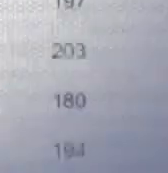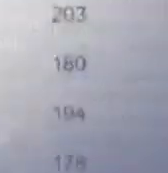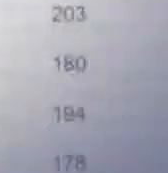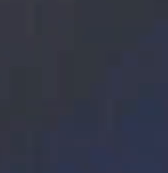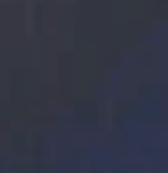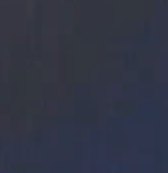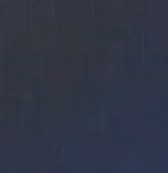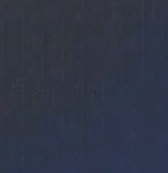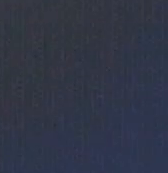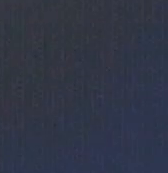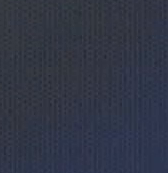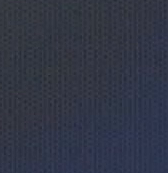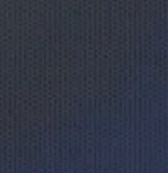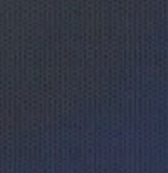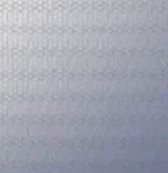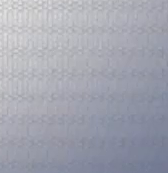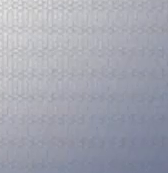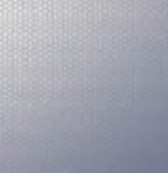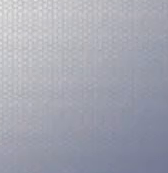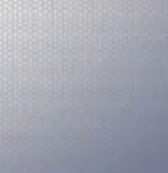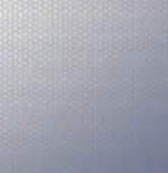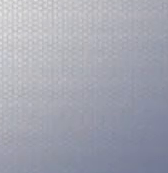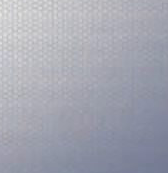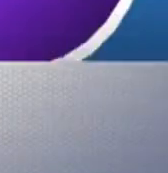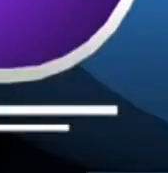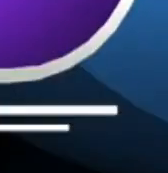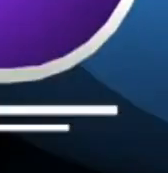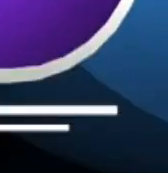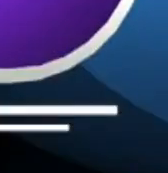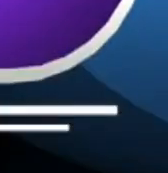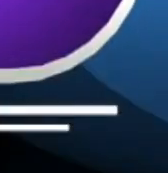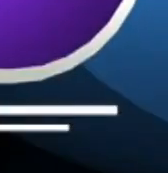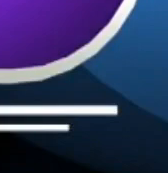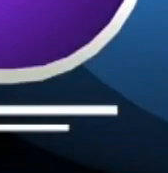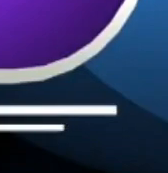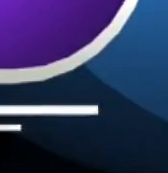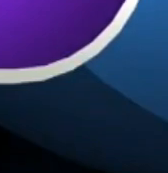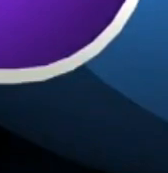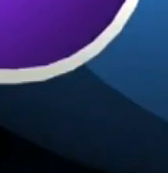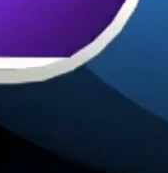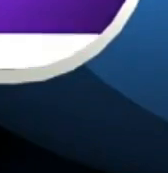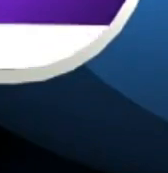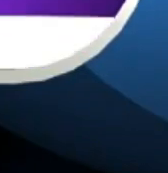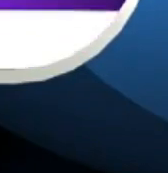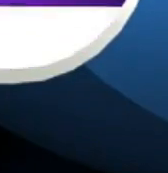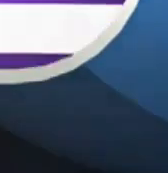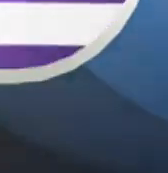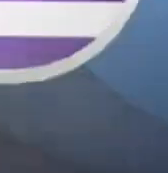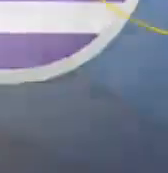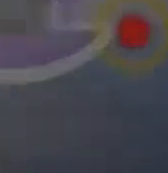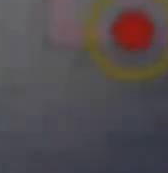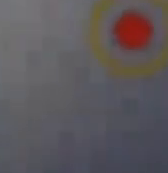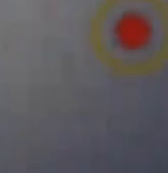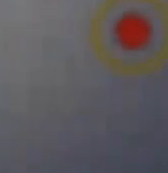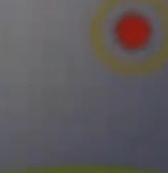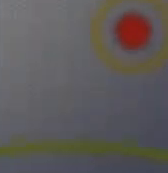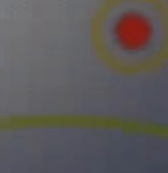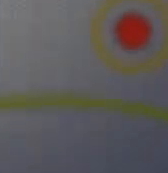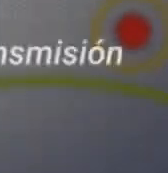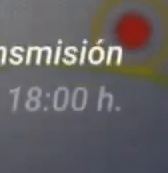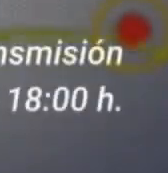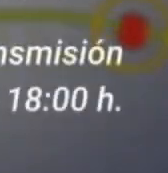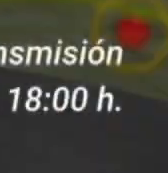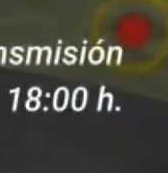horas pasan conectadas a las redes sociales. Sin embargo, yo les digo, yo tengo otros datos. Viernes